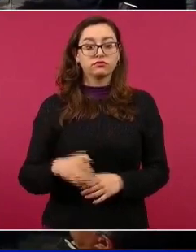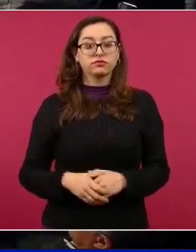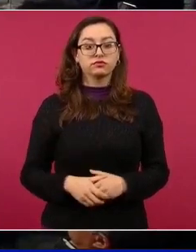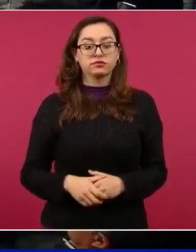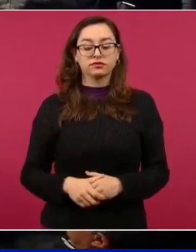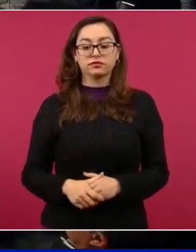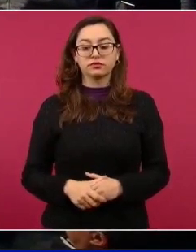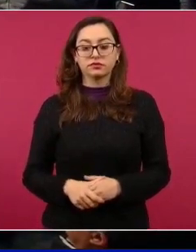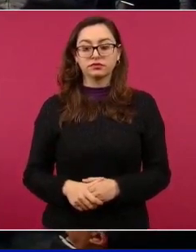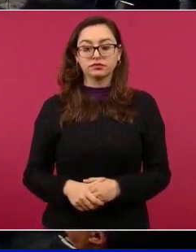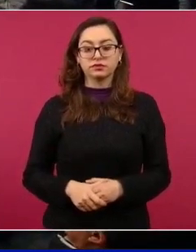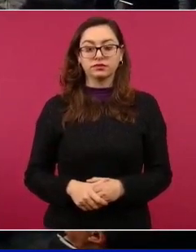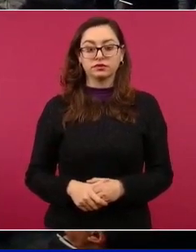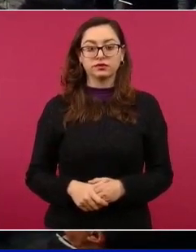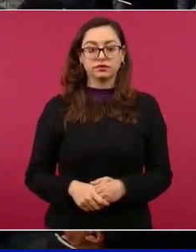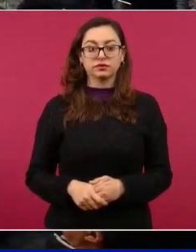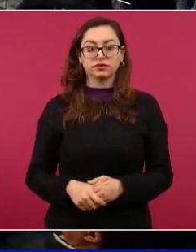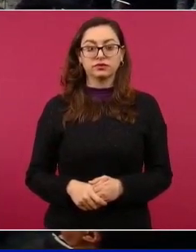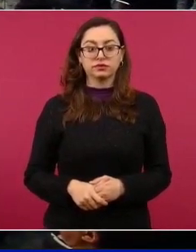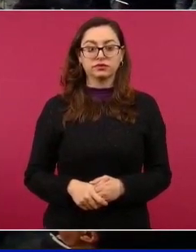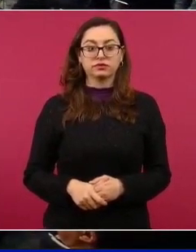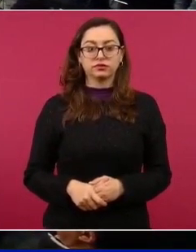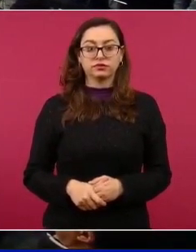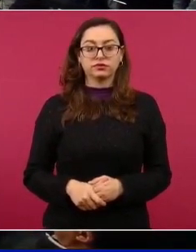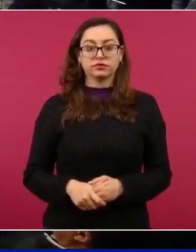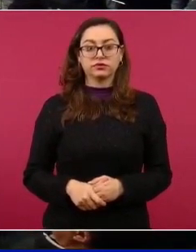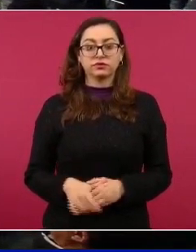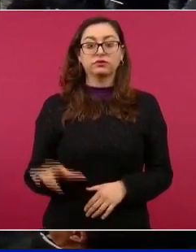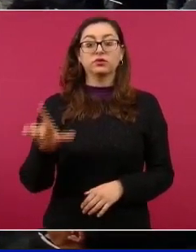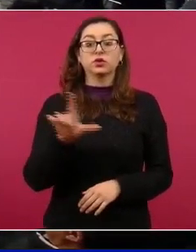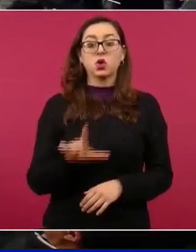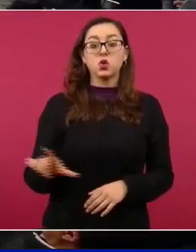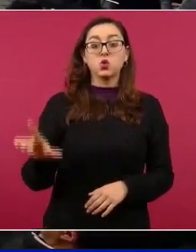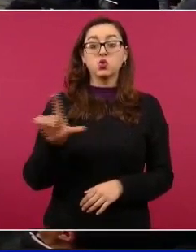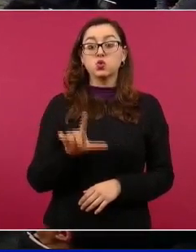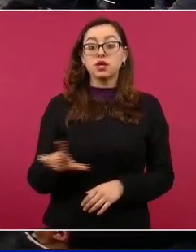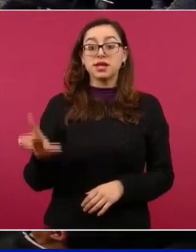no, lunes,